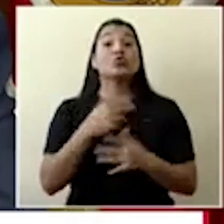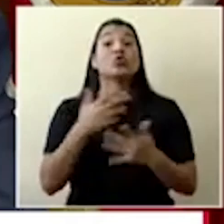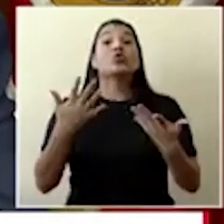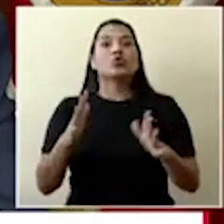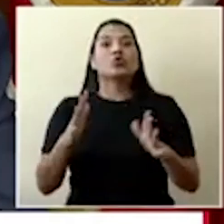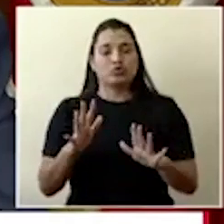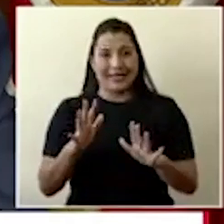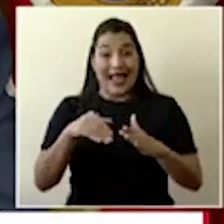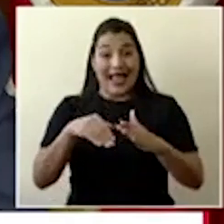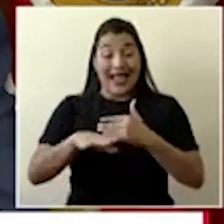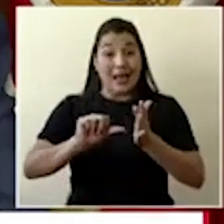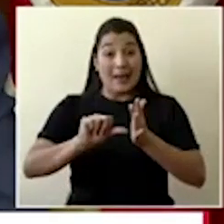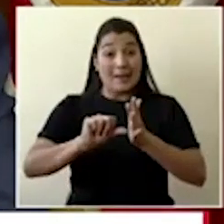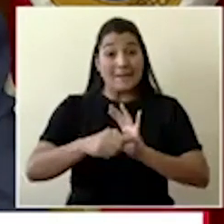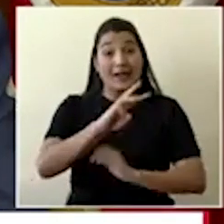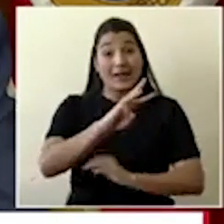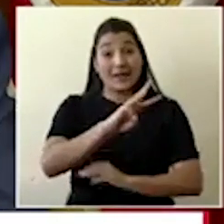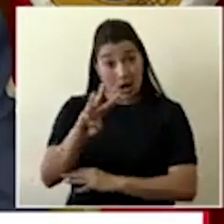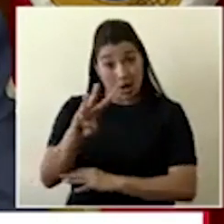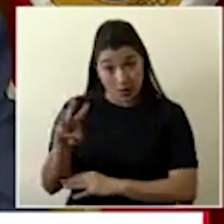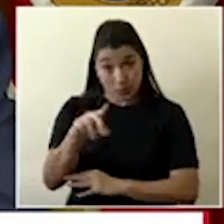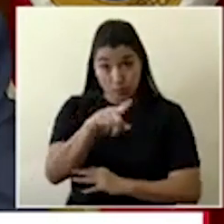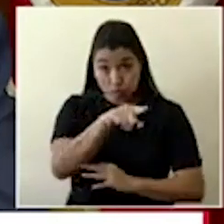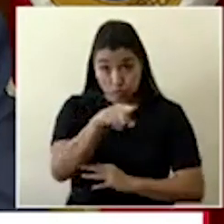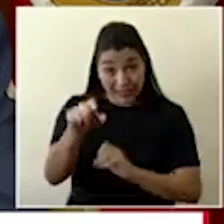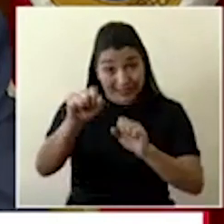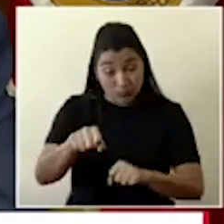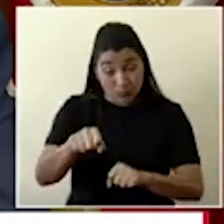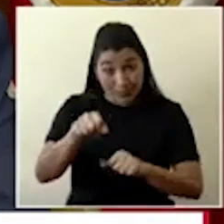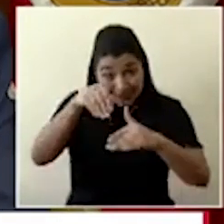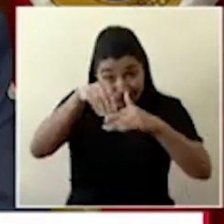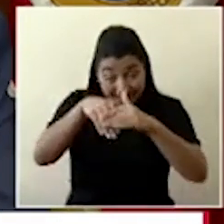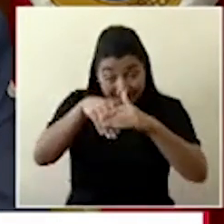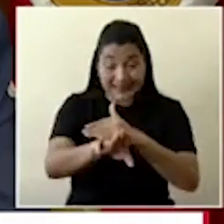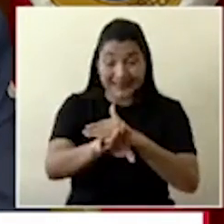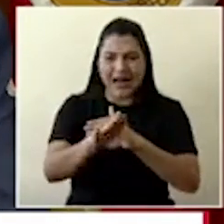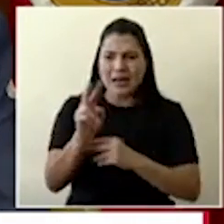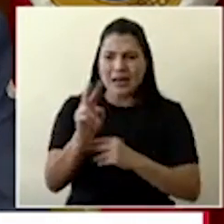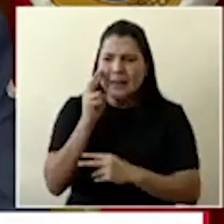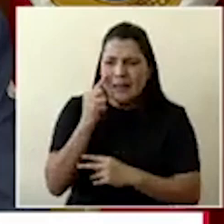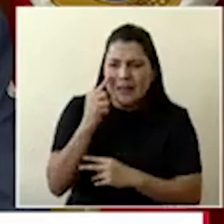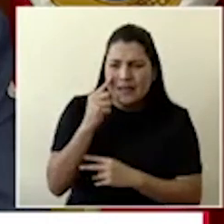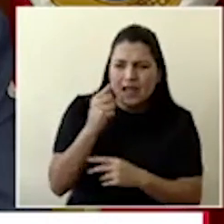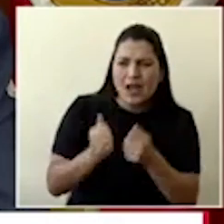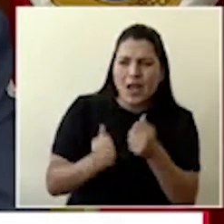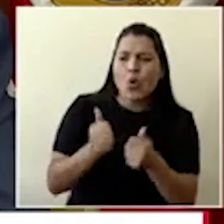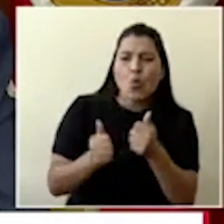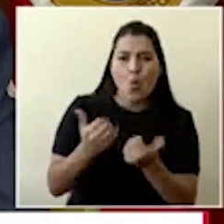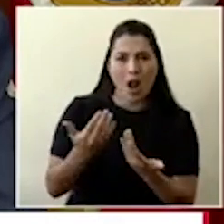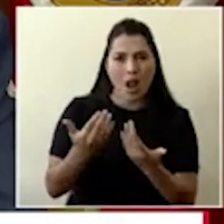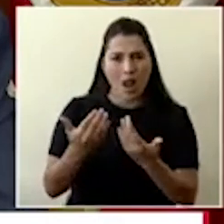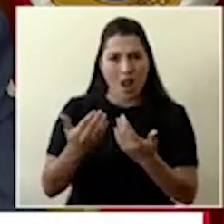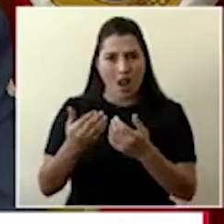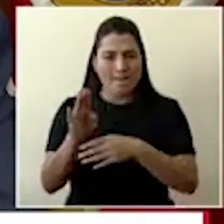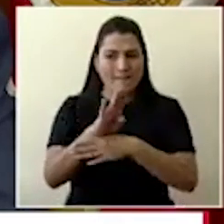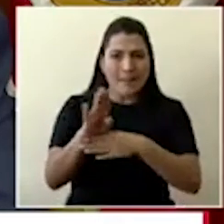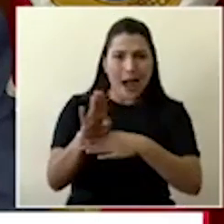averiguar desde su casa cuál es la operadora de pensiones que está administrando su FCL.